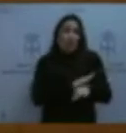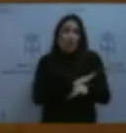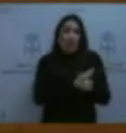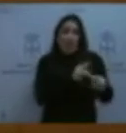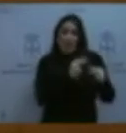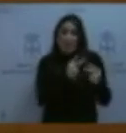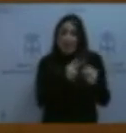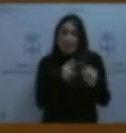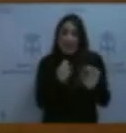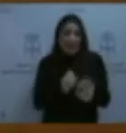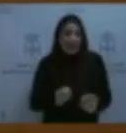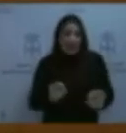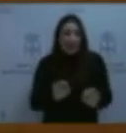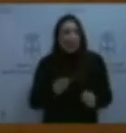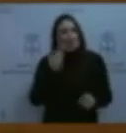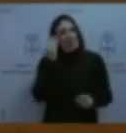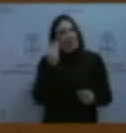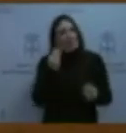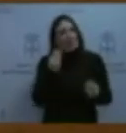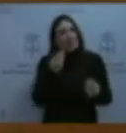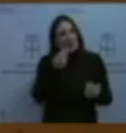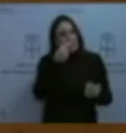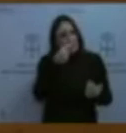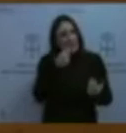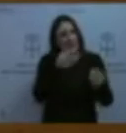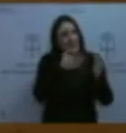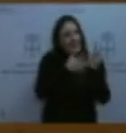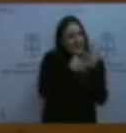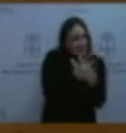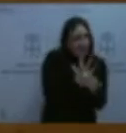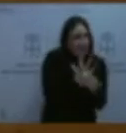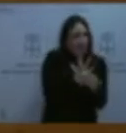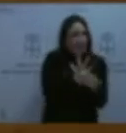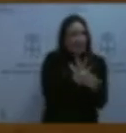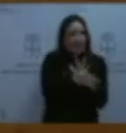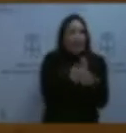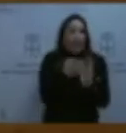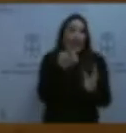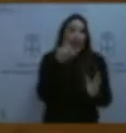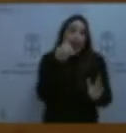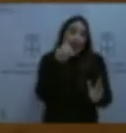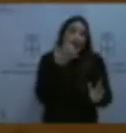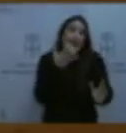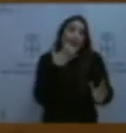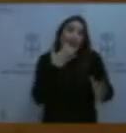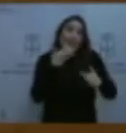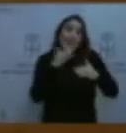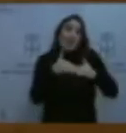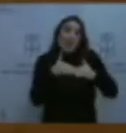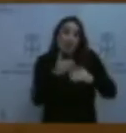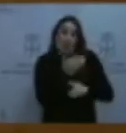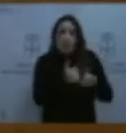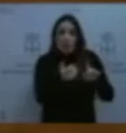consideramos interesante explicarlo así, a ver si de esa manera conseguíamos al menos que nos